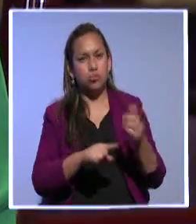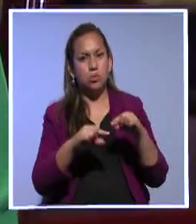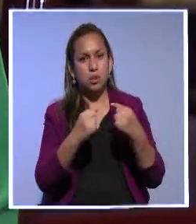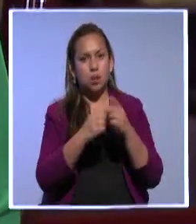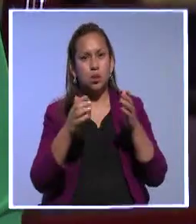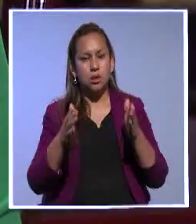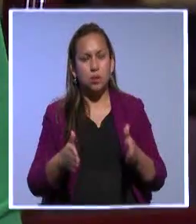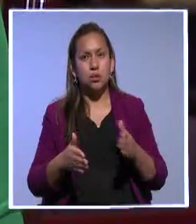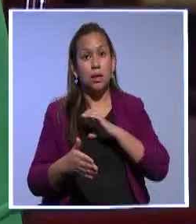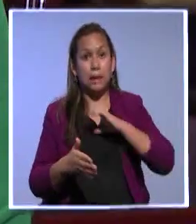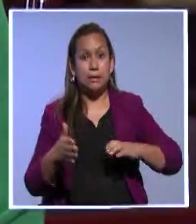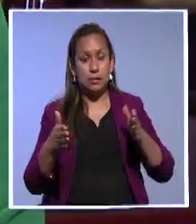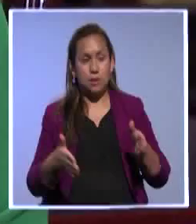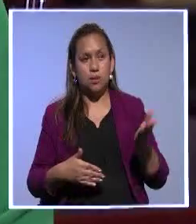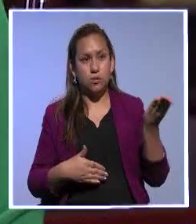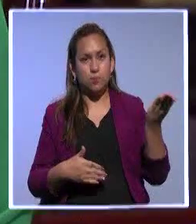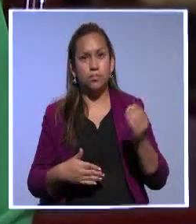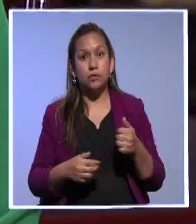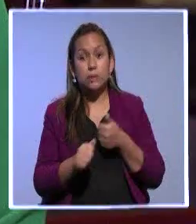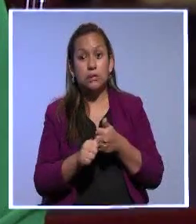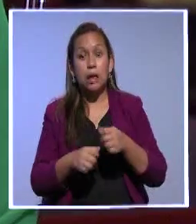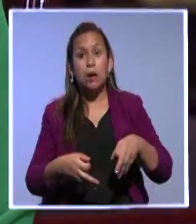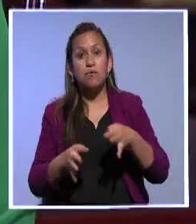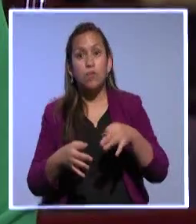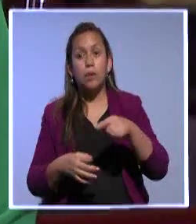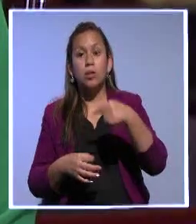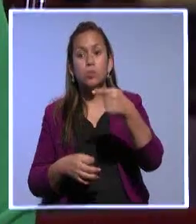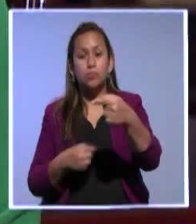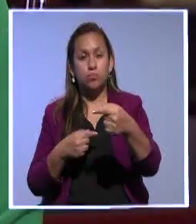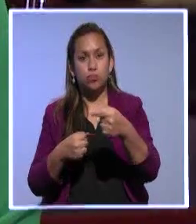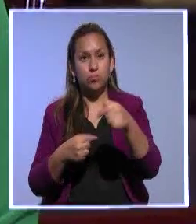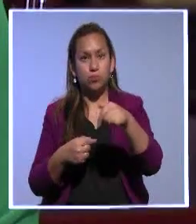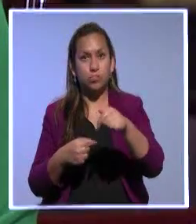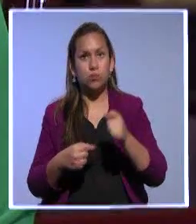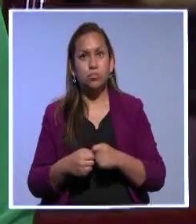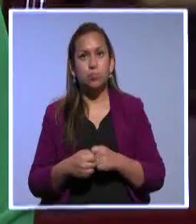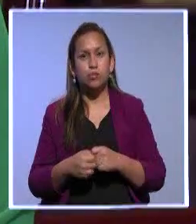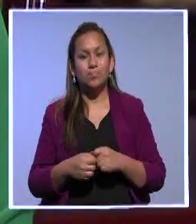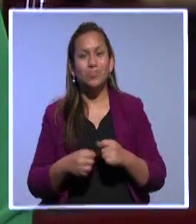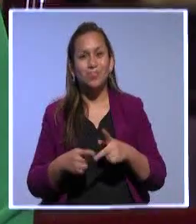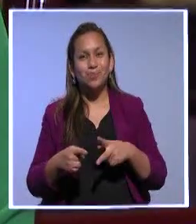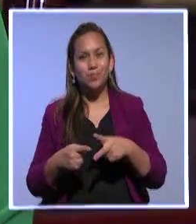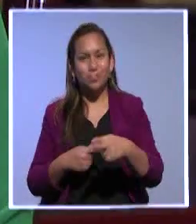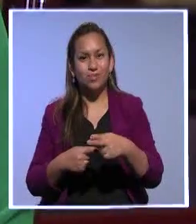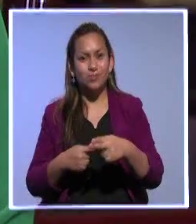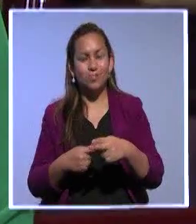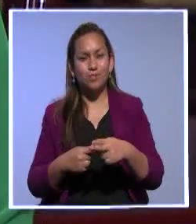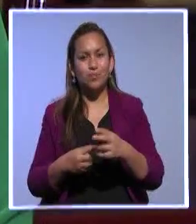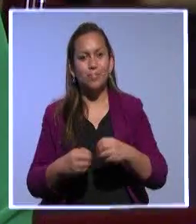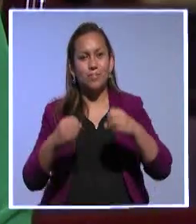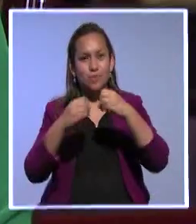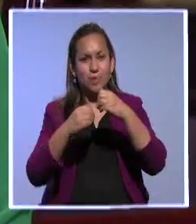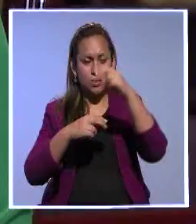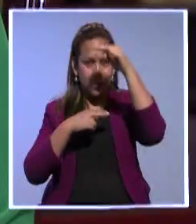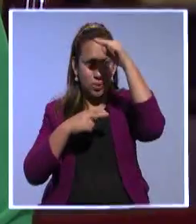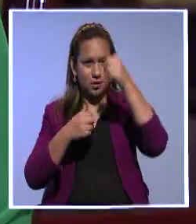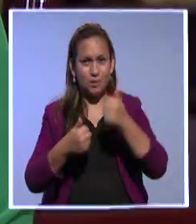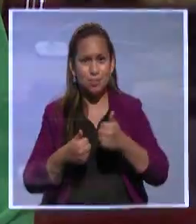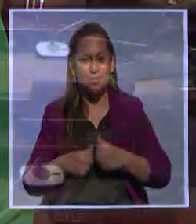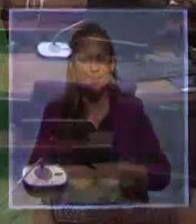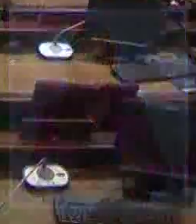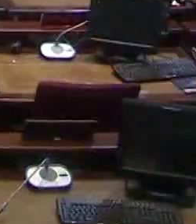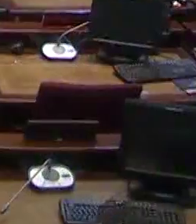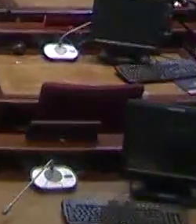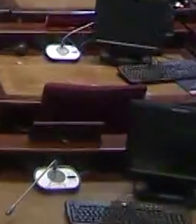expectativas que se tienen de cara a los comicios de febrero del próximo año. Nos vamos a una pausa, amigos, al volver más noticias. No se vayan.